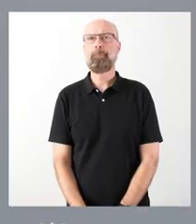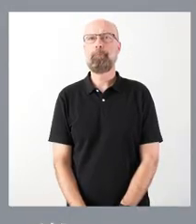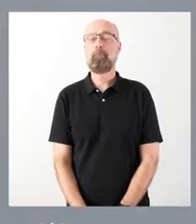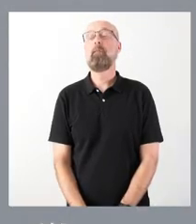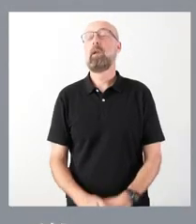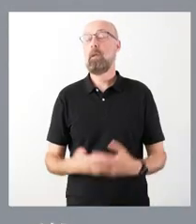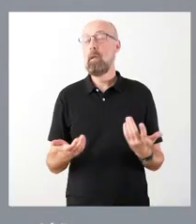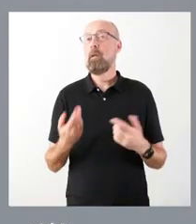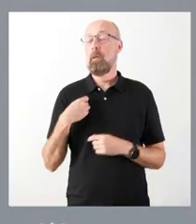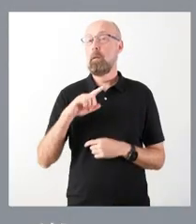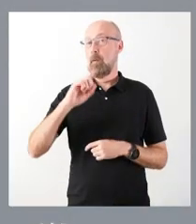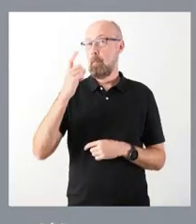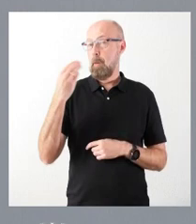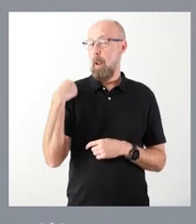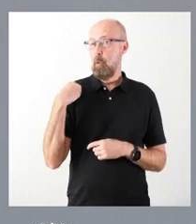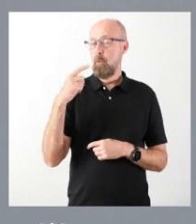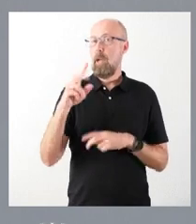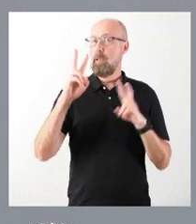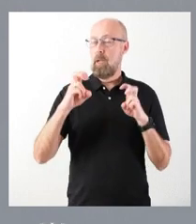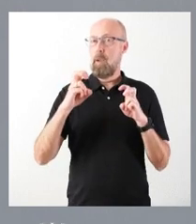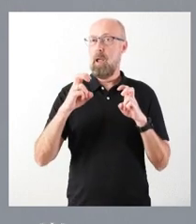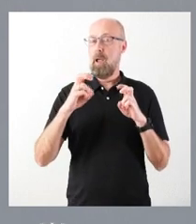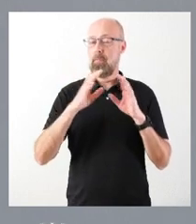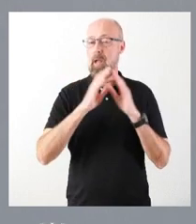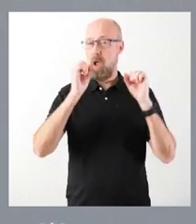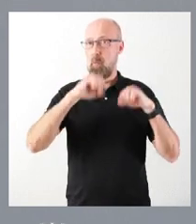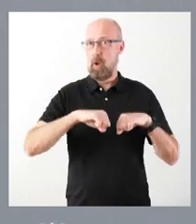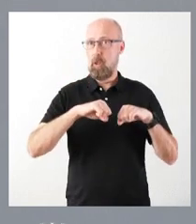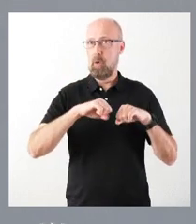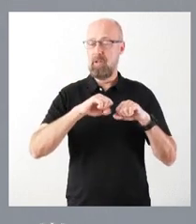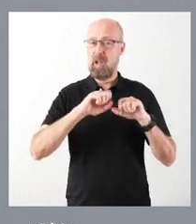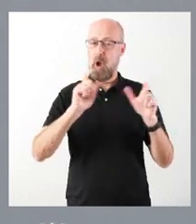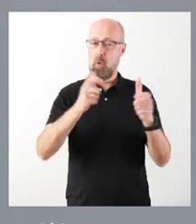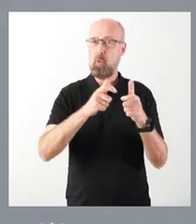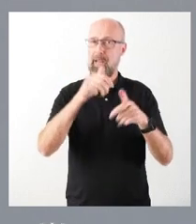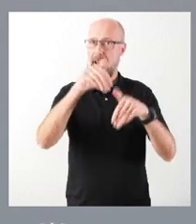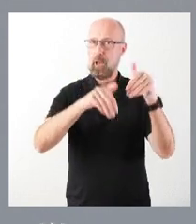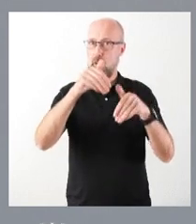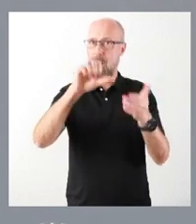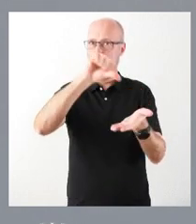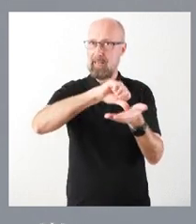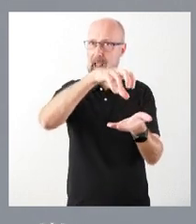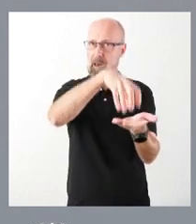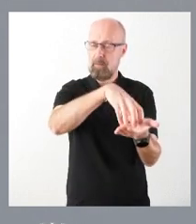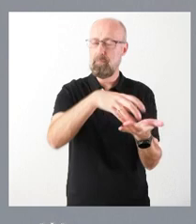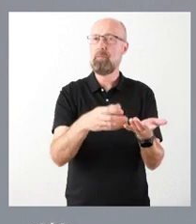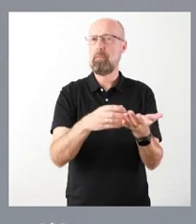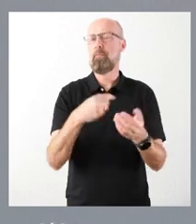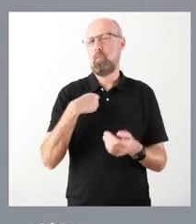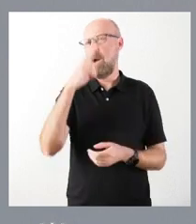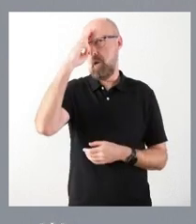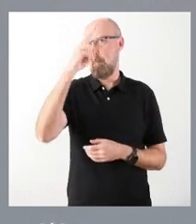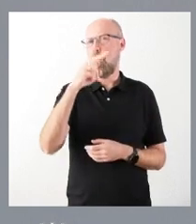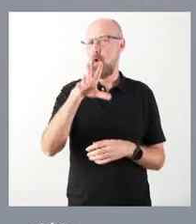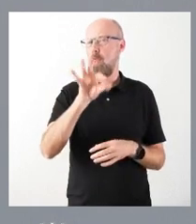Pues sobre la primera cuestión, sobre la resolución de la Junta Electoral Central, con respeto para las decisiones que